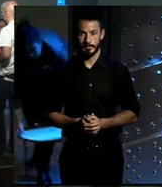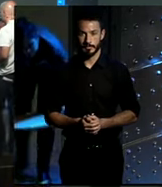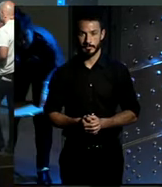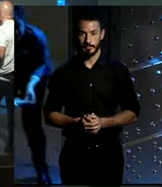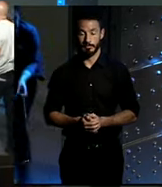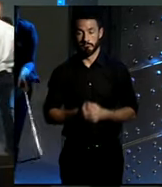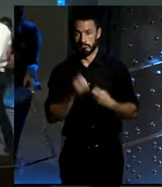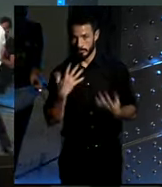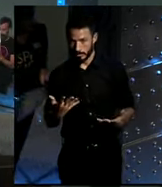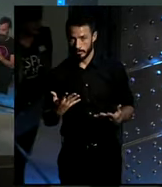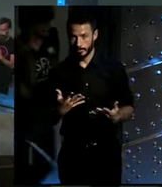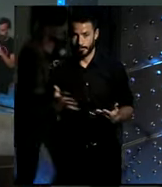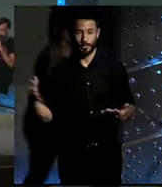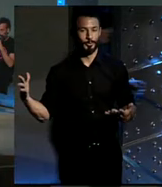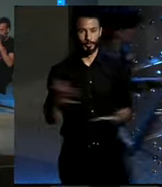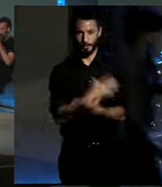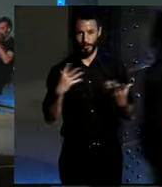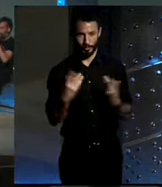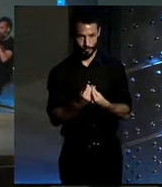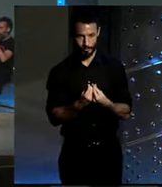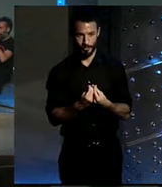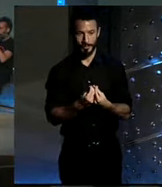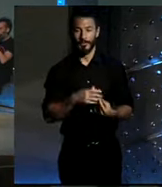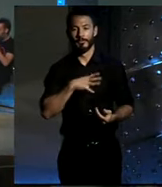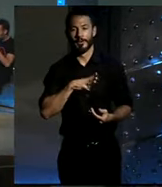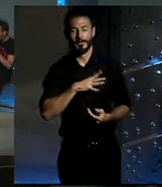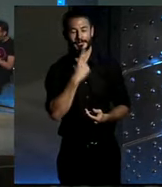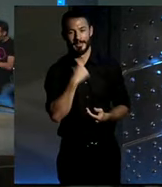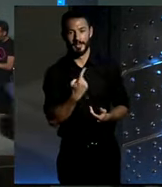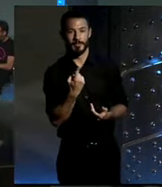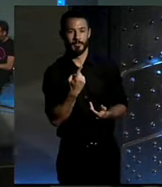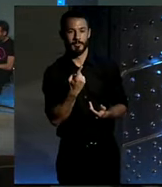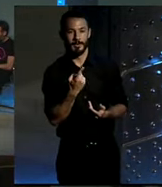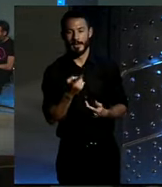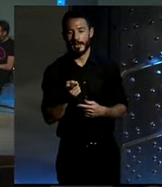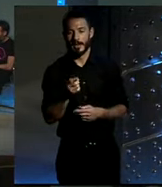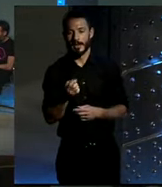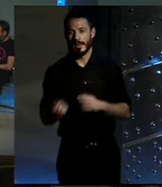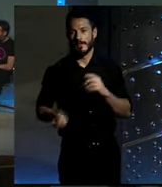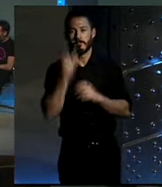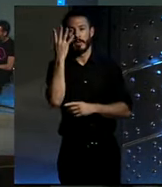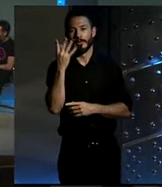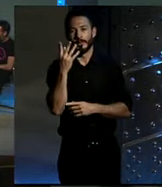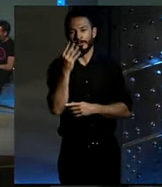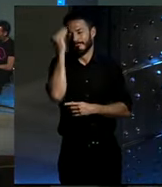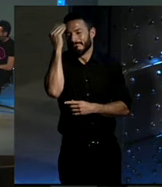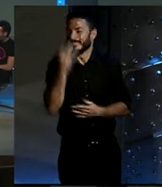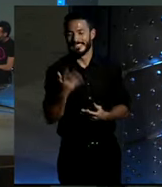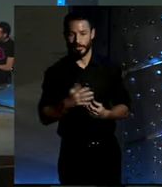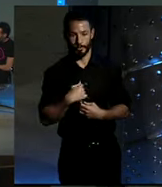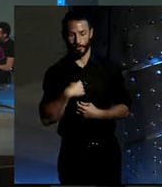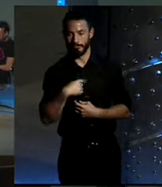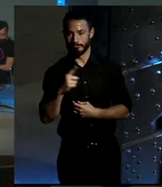Pues nada, todos juntos, por favor, decidme qué os ha parecido este invento, porque a mí la primera vez que lo vi me quedé como bastante